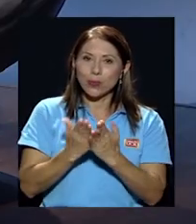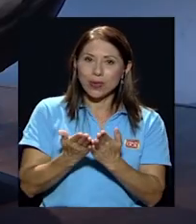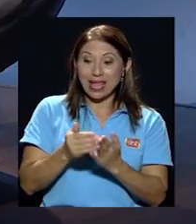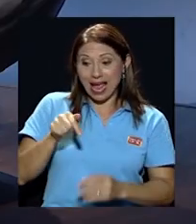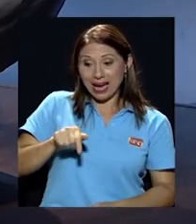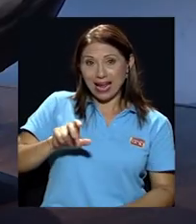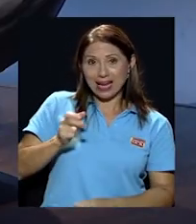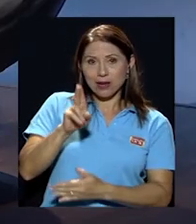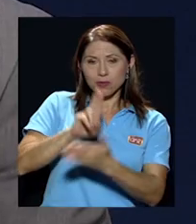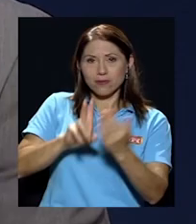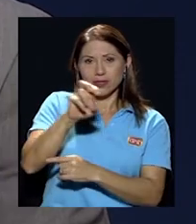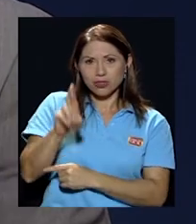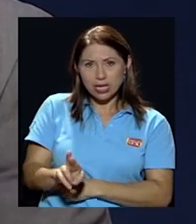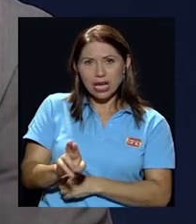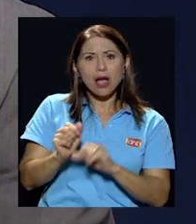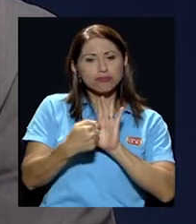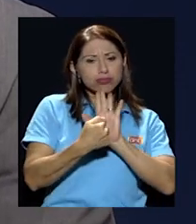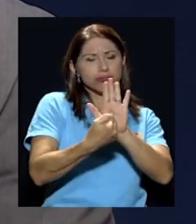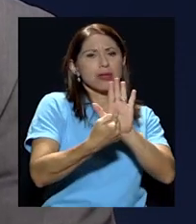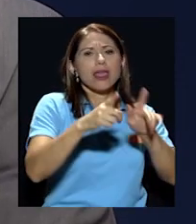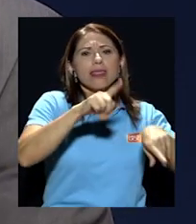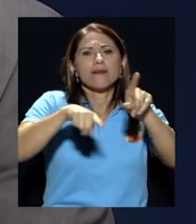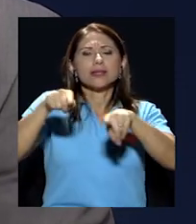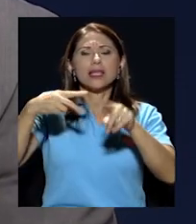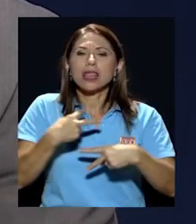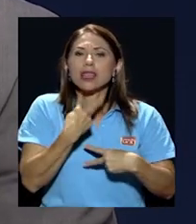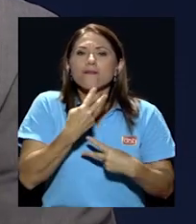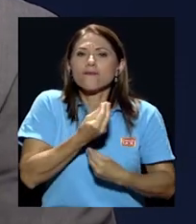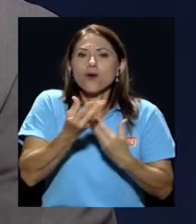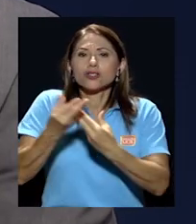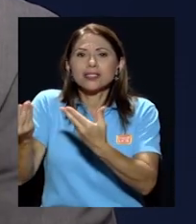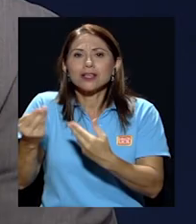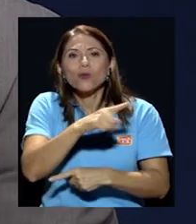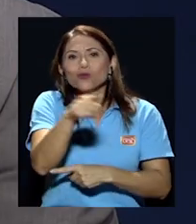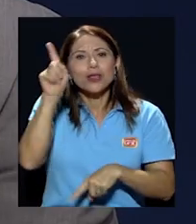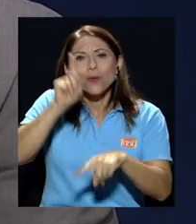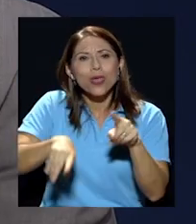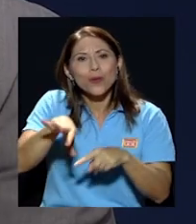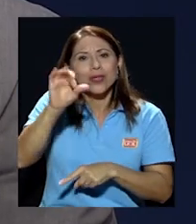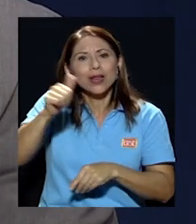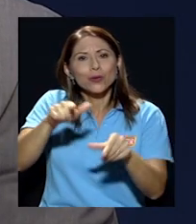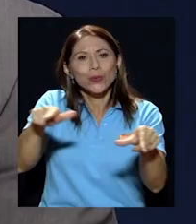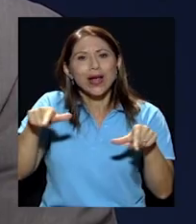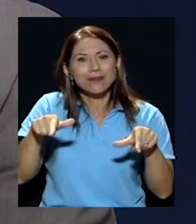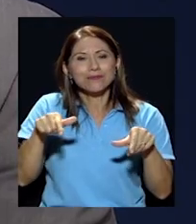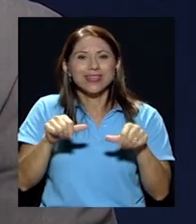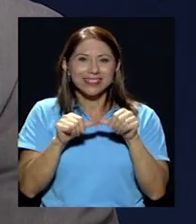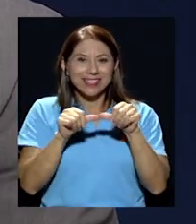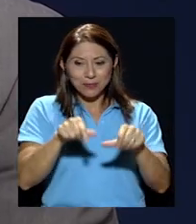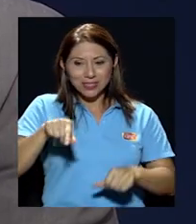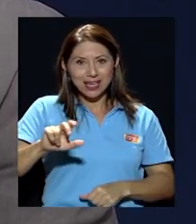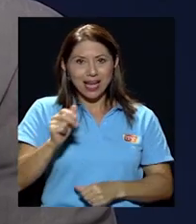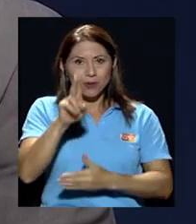Canal Universidad de Costa Rica esa diversidad de voces que usted no se puede encontrar en ningún otro lugar seguimos en este canal